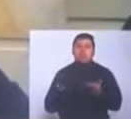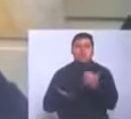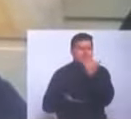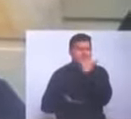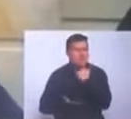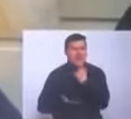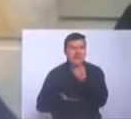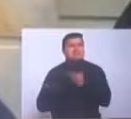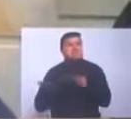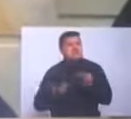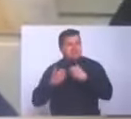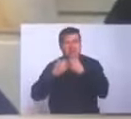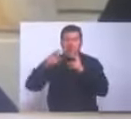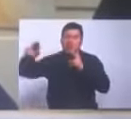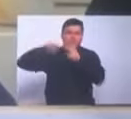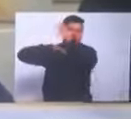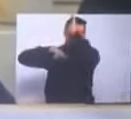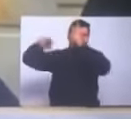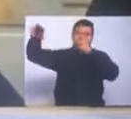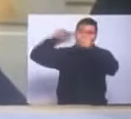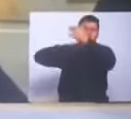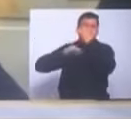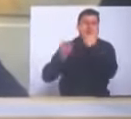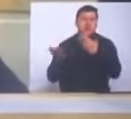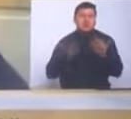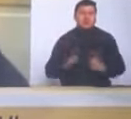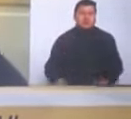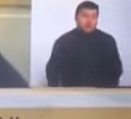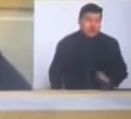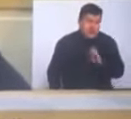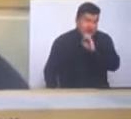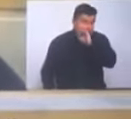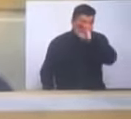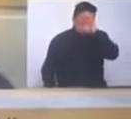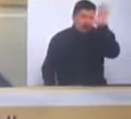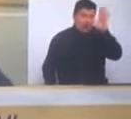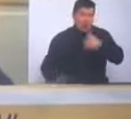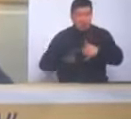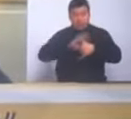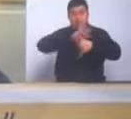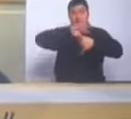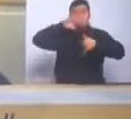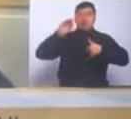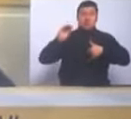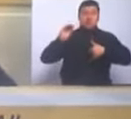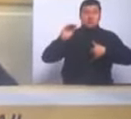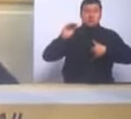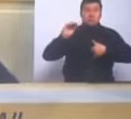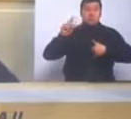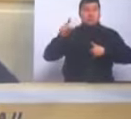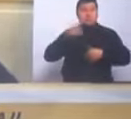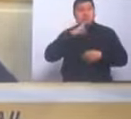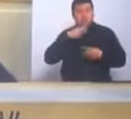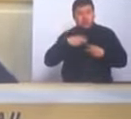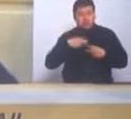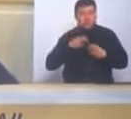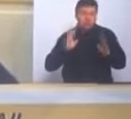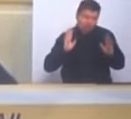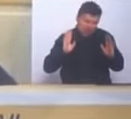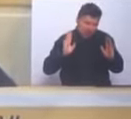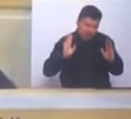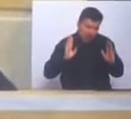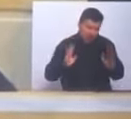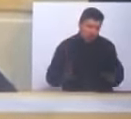un mal servicio. Por supuesto, el mercado de la costa tiene dificultades.